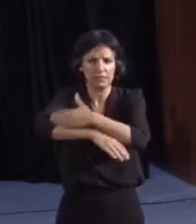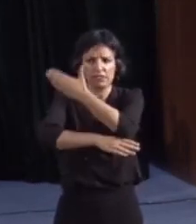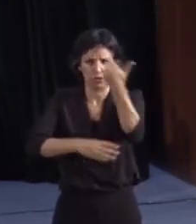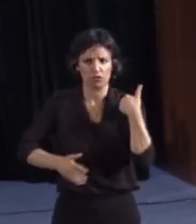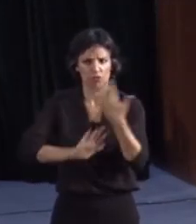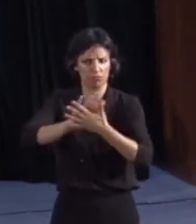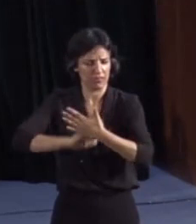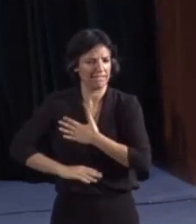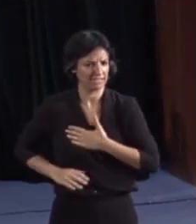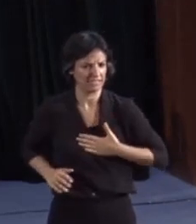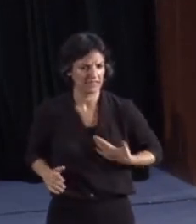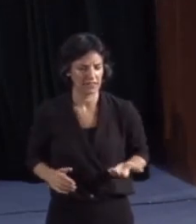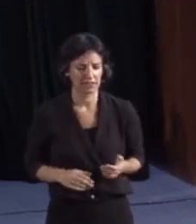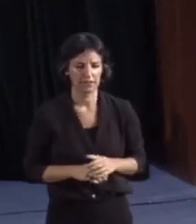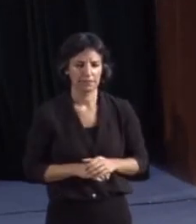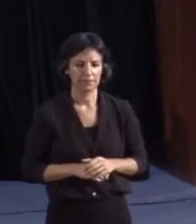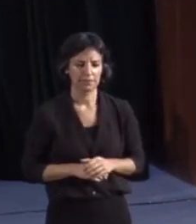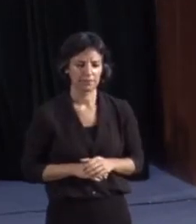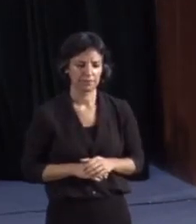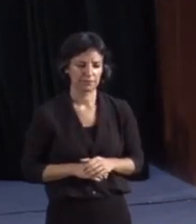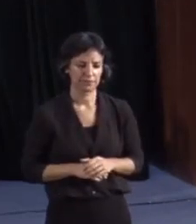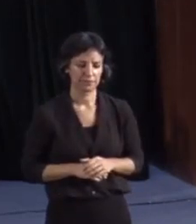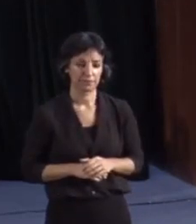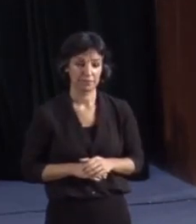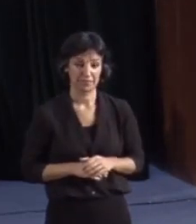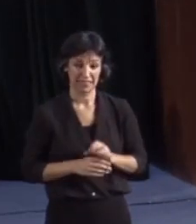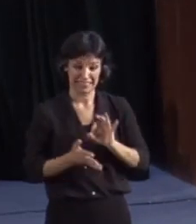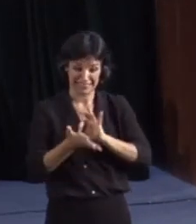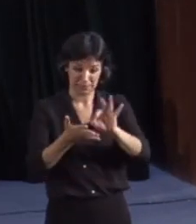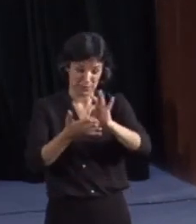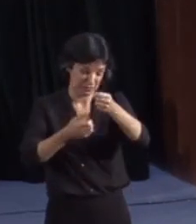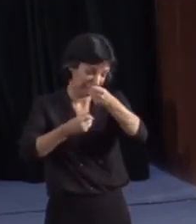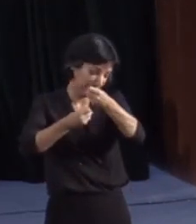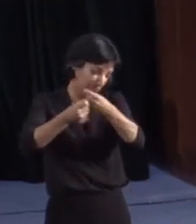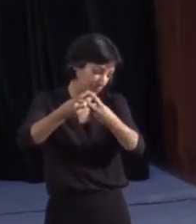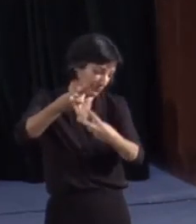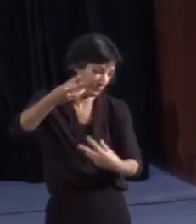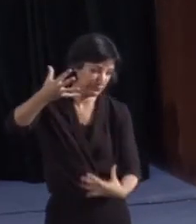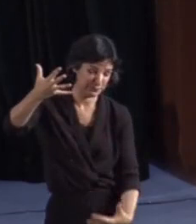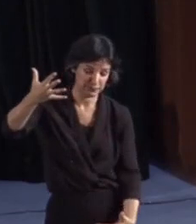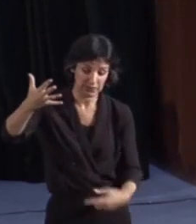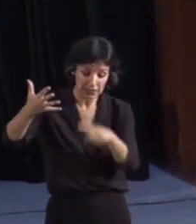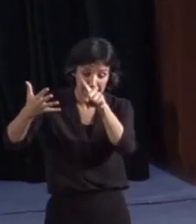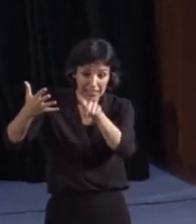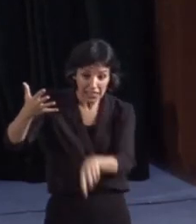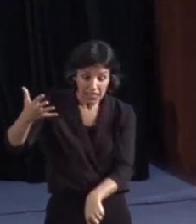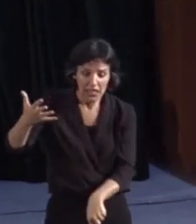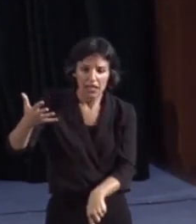Hay infinidad de servicios que, además, se pierden